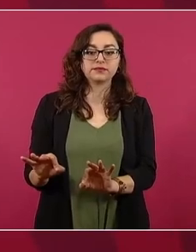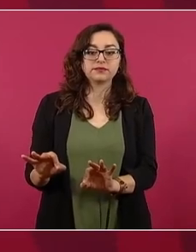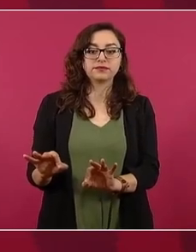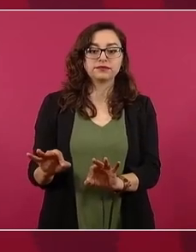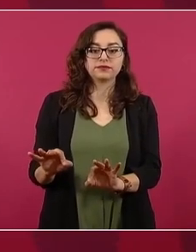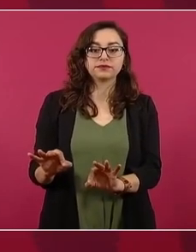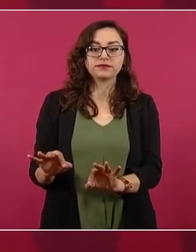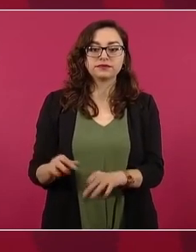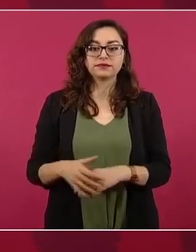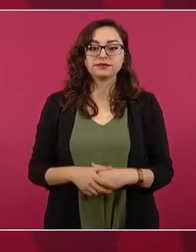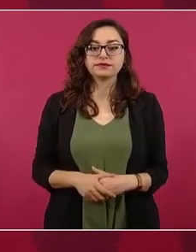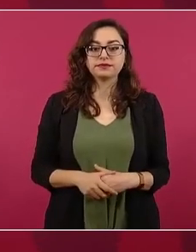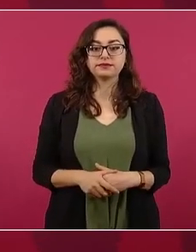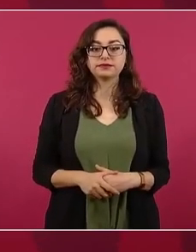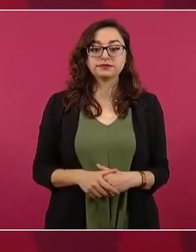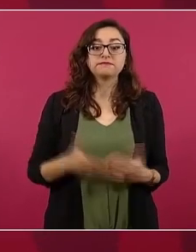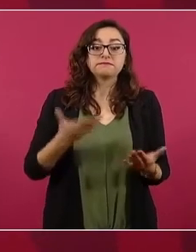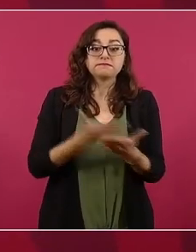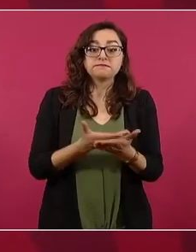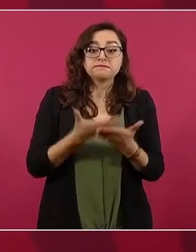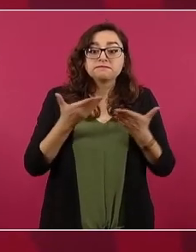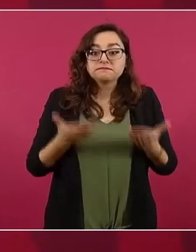Pero ya ahora ya no,